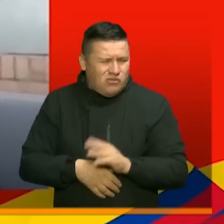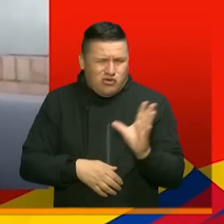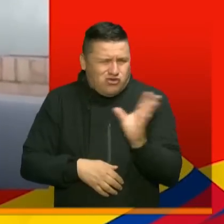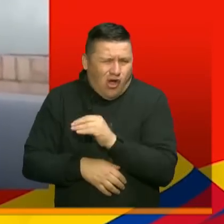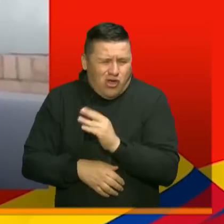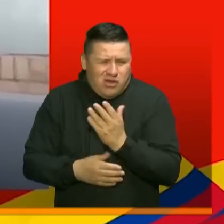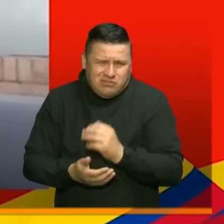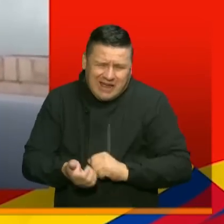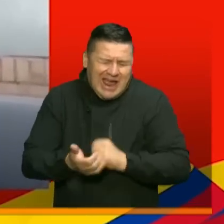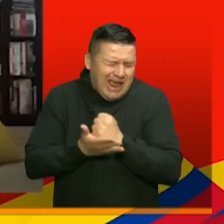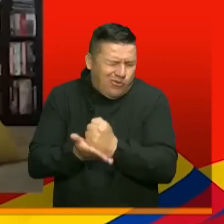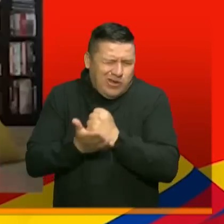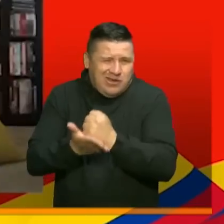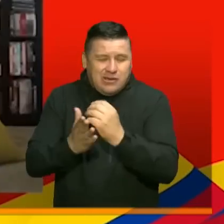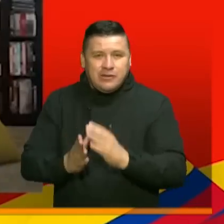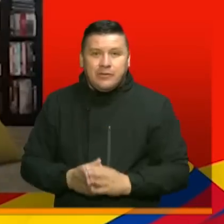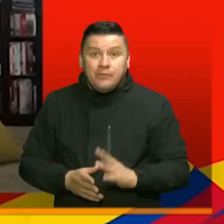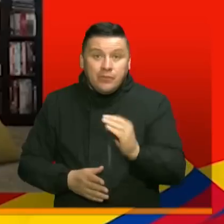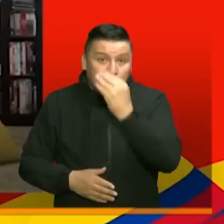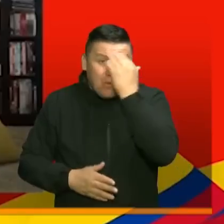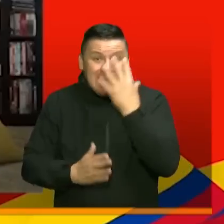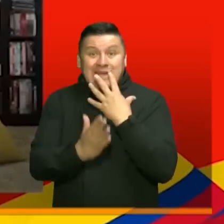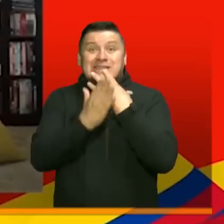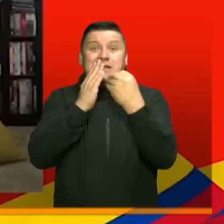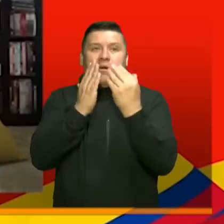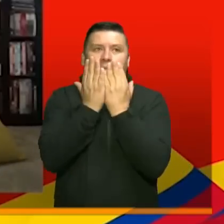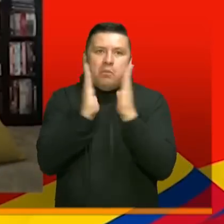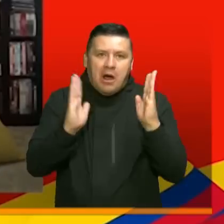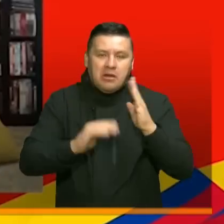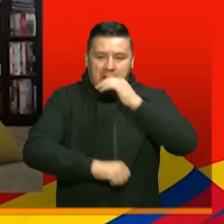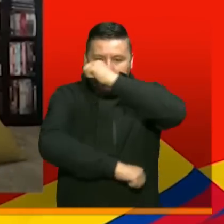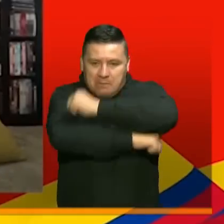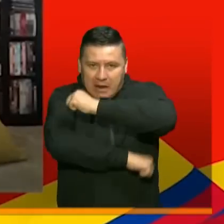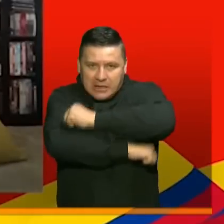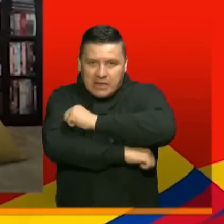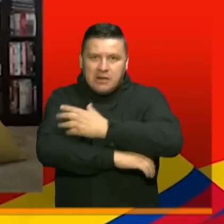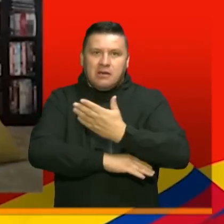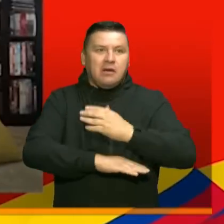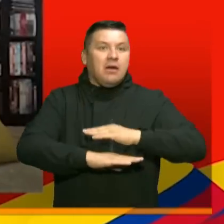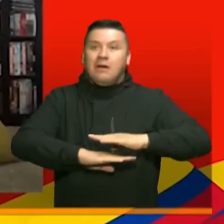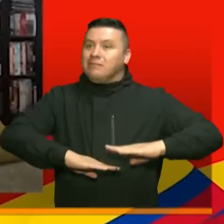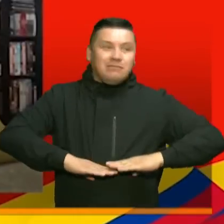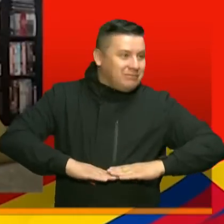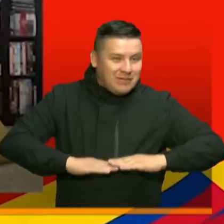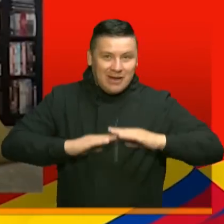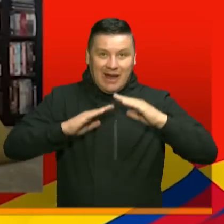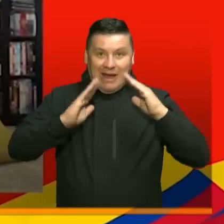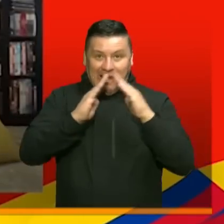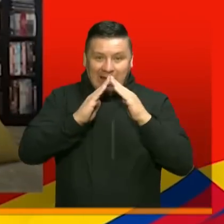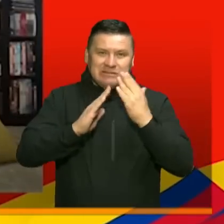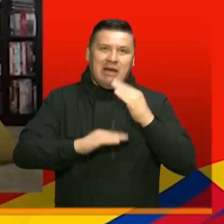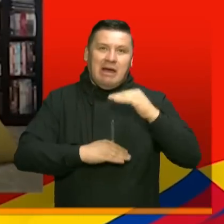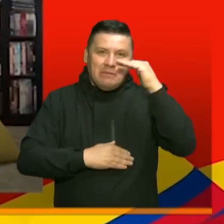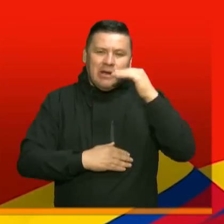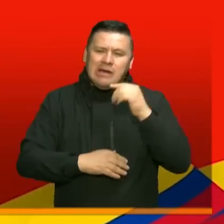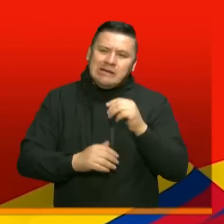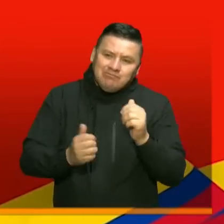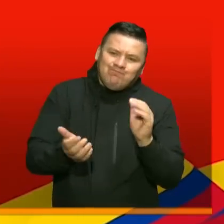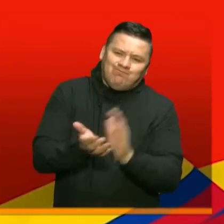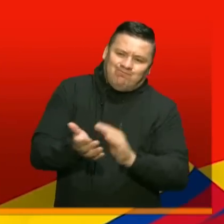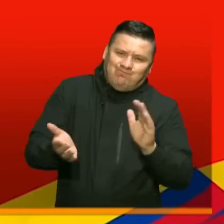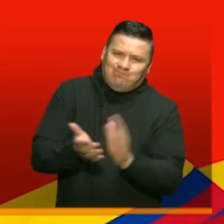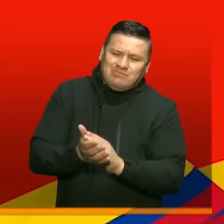las maneras posibles. No olviden salir a sus puertas, a sus ventanas, a sus balcones, acompañarlos con un aplauso.